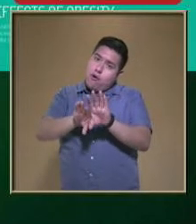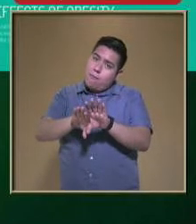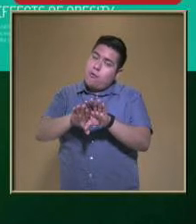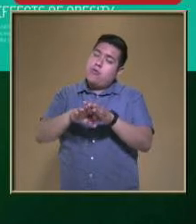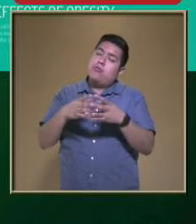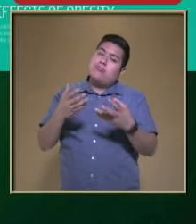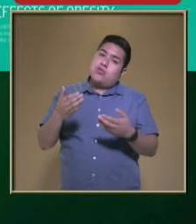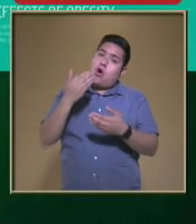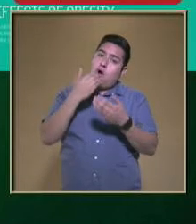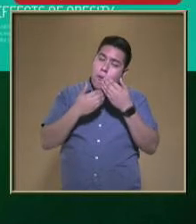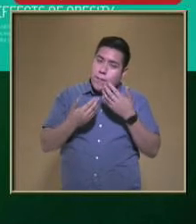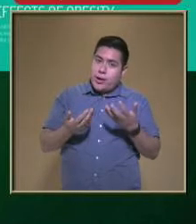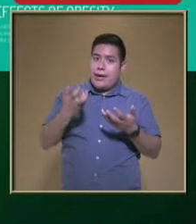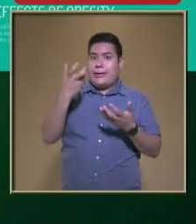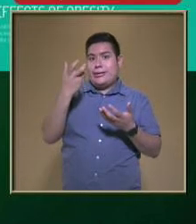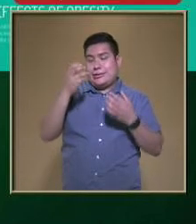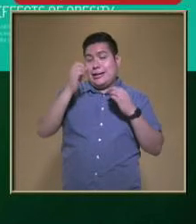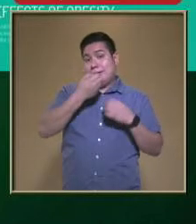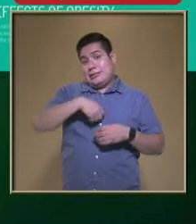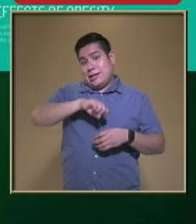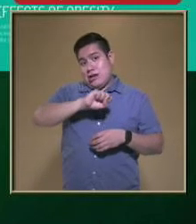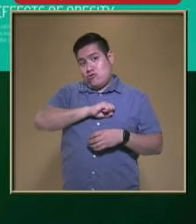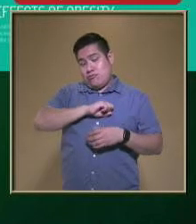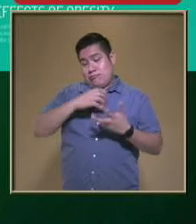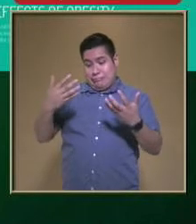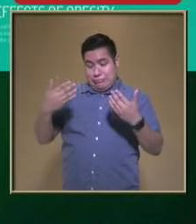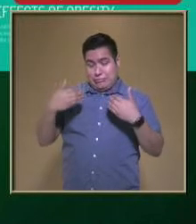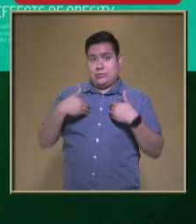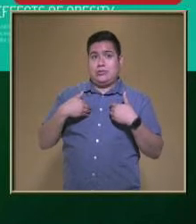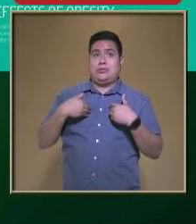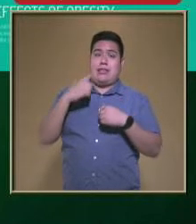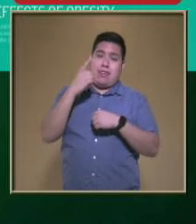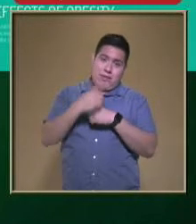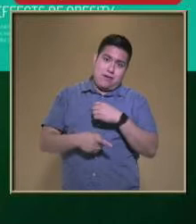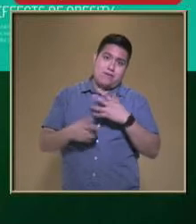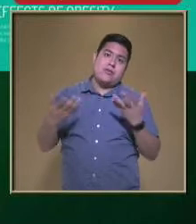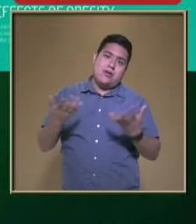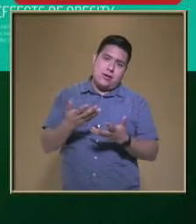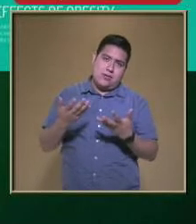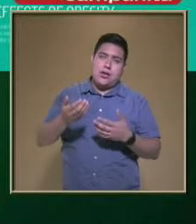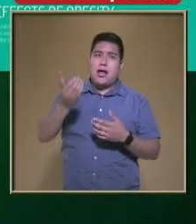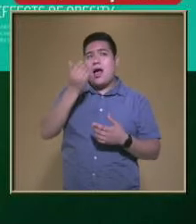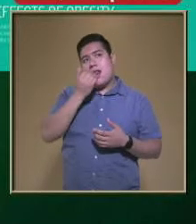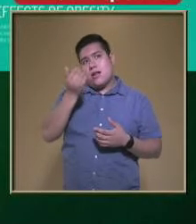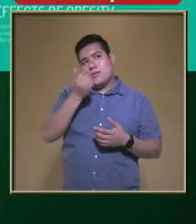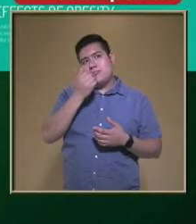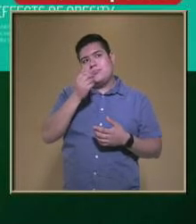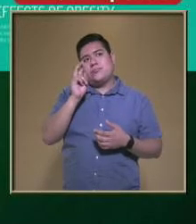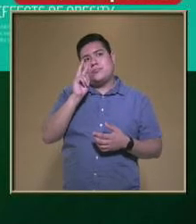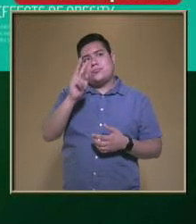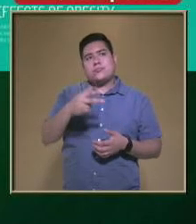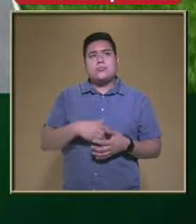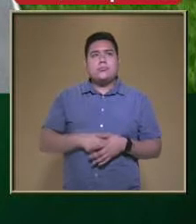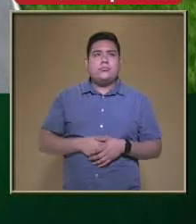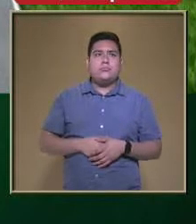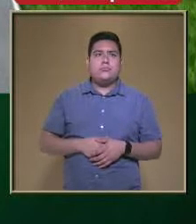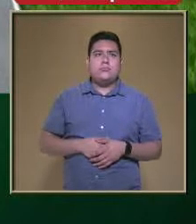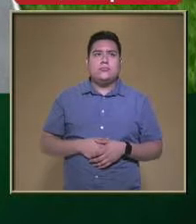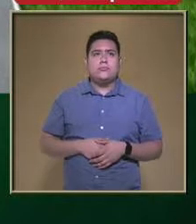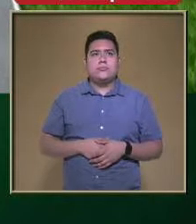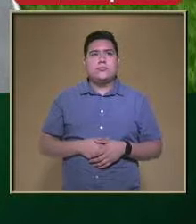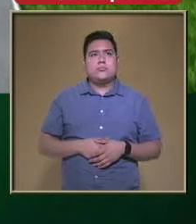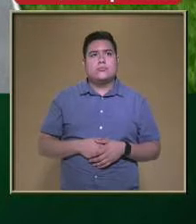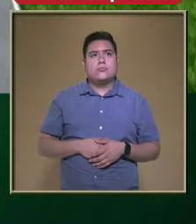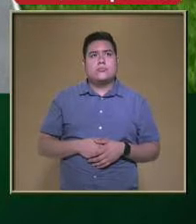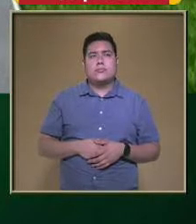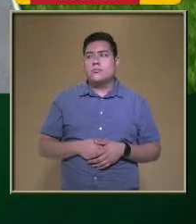Tiene un impacto En nuestra salud Lo que ingerimos Los alimentos Aquí pueden ustedes observar Se ve como en